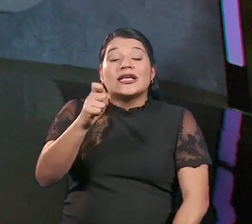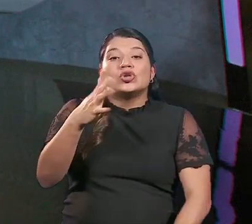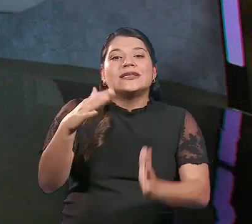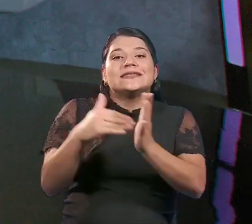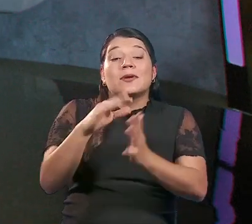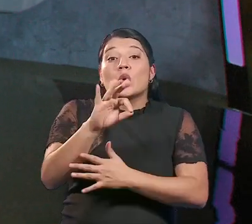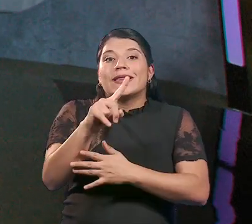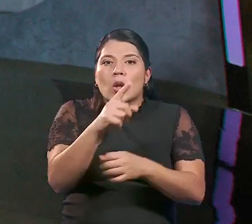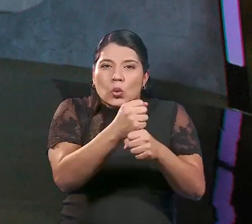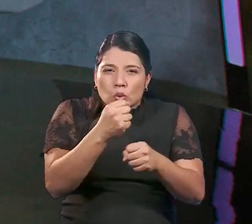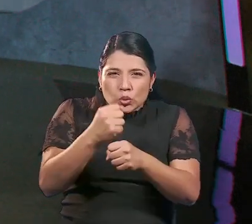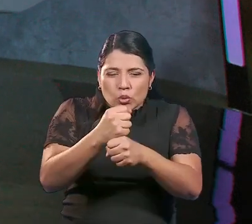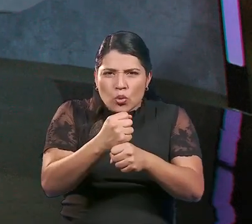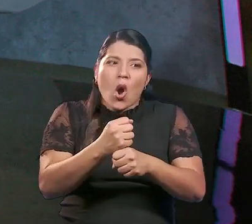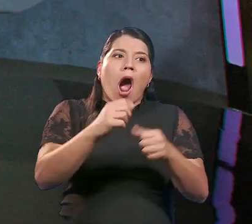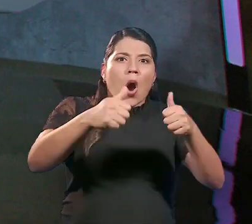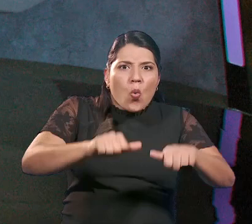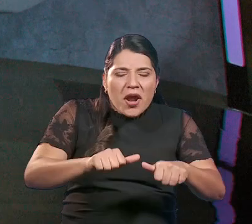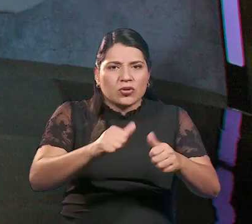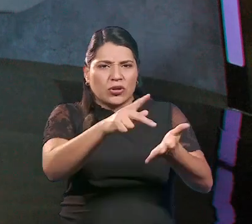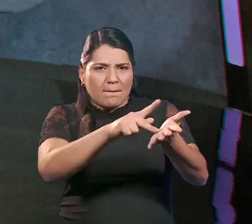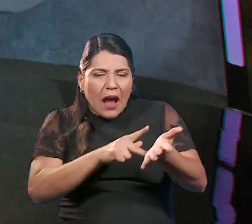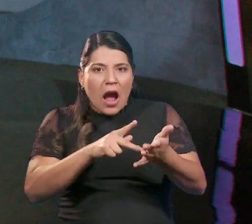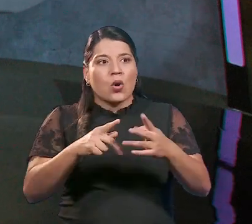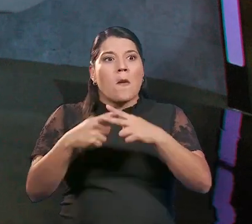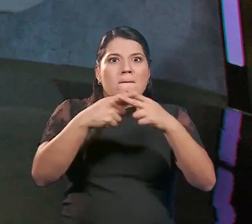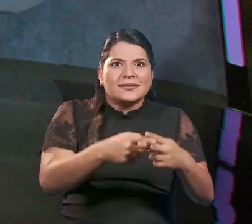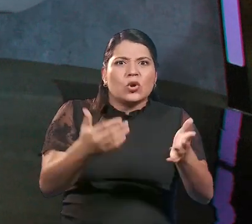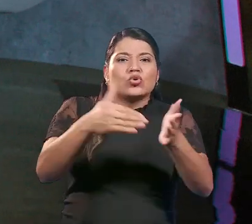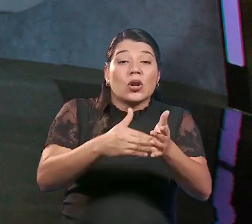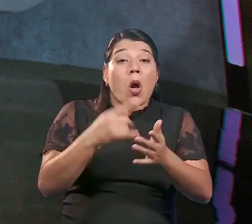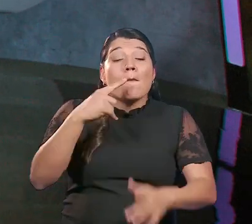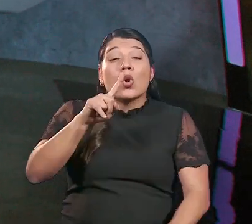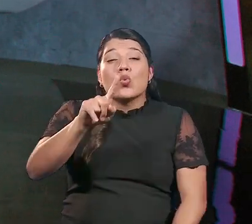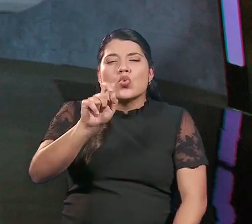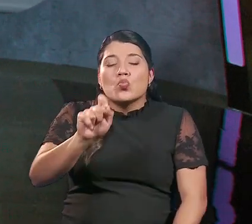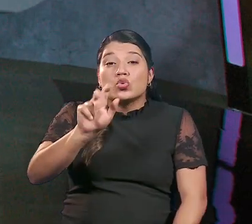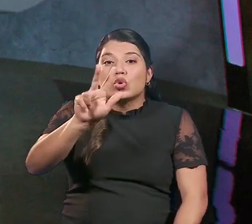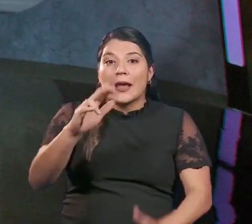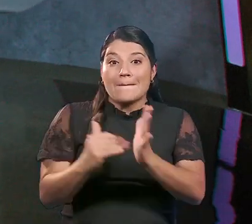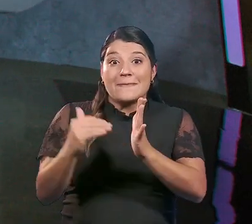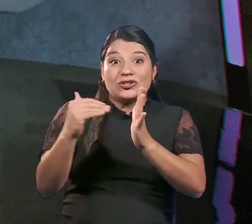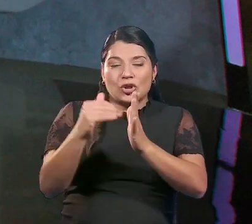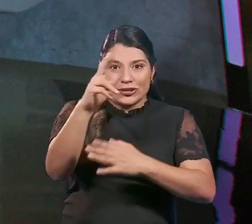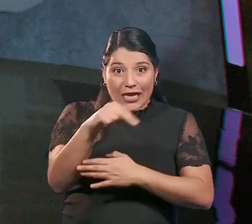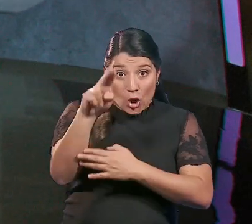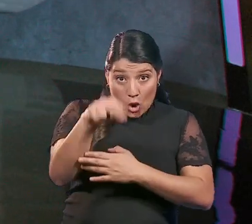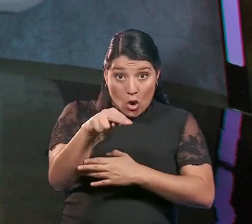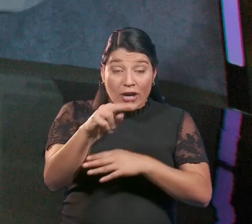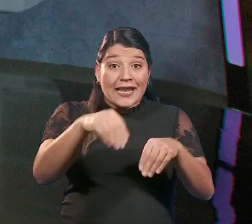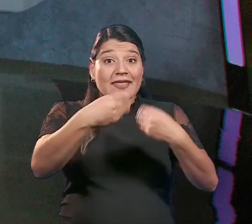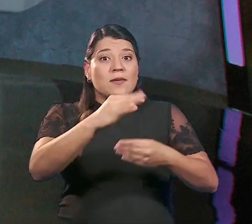.091 operaciones de arreglos de pago y refinanciamientos por un monto de 1.3 millones de colones,